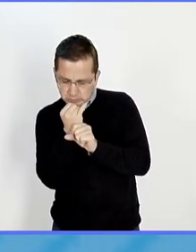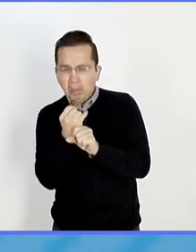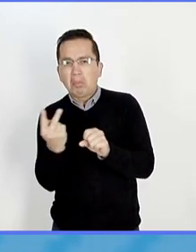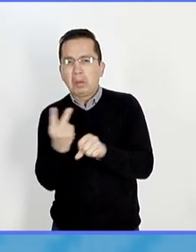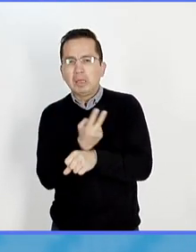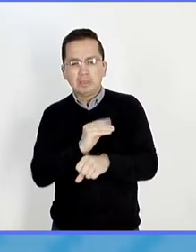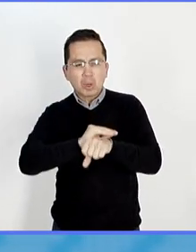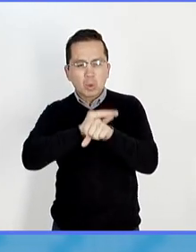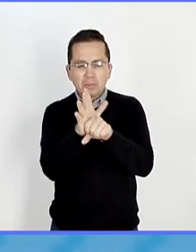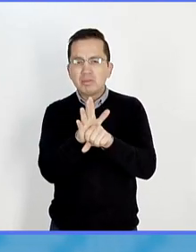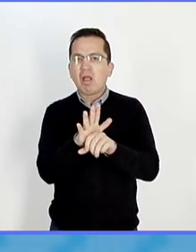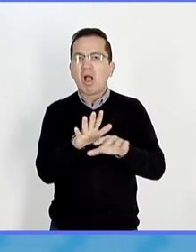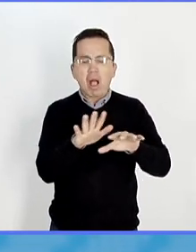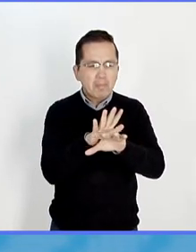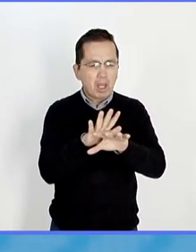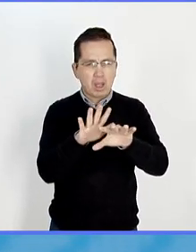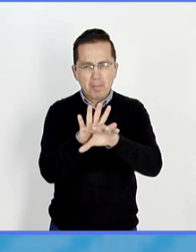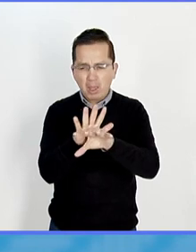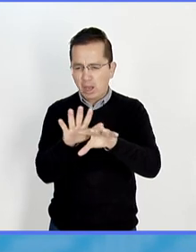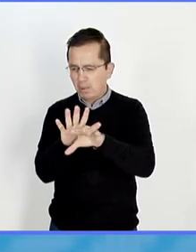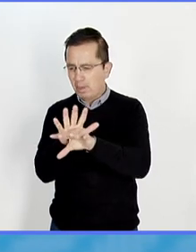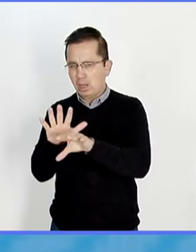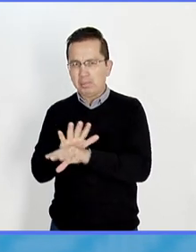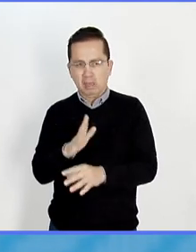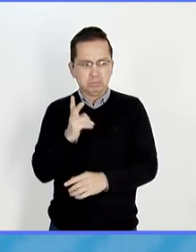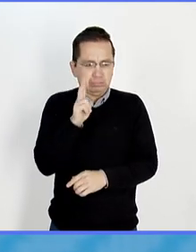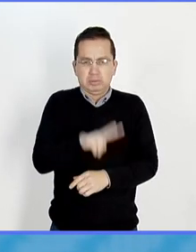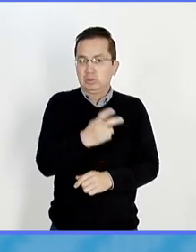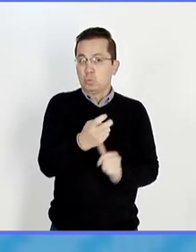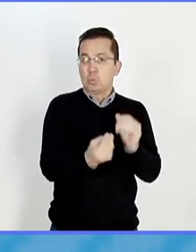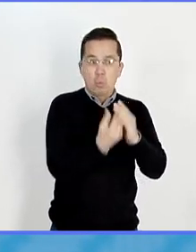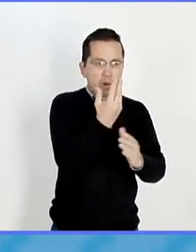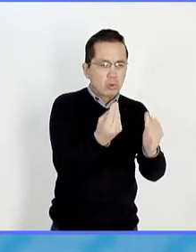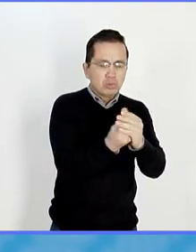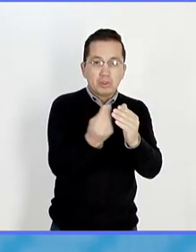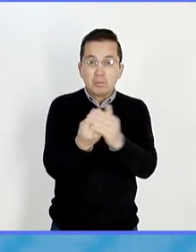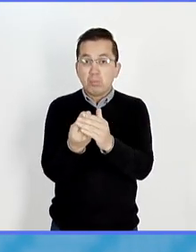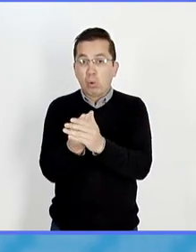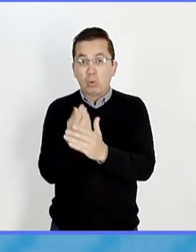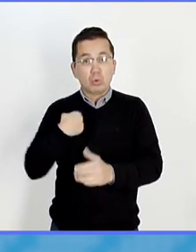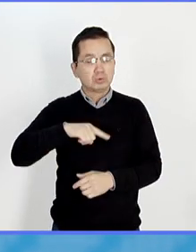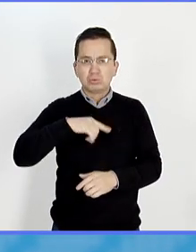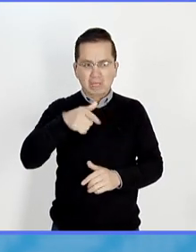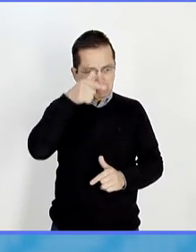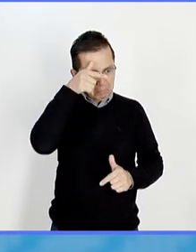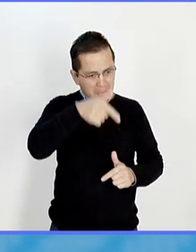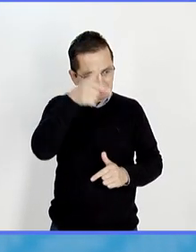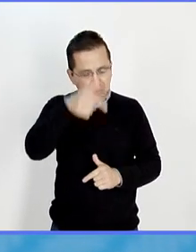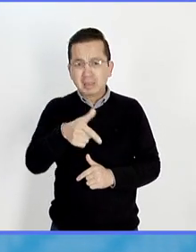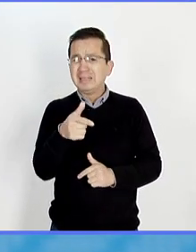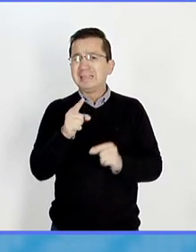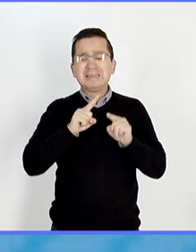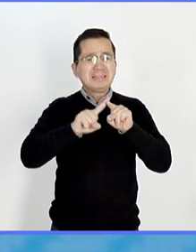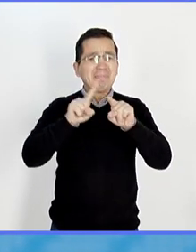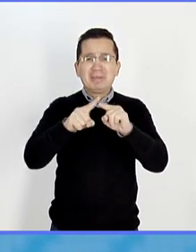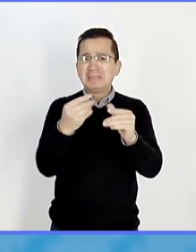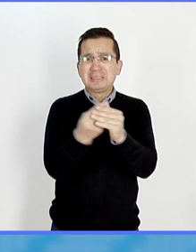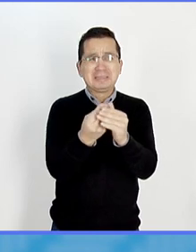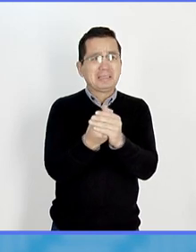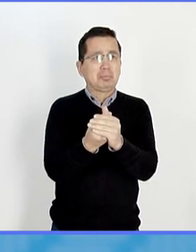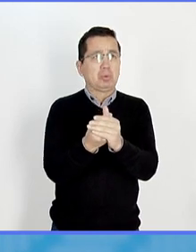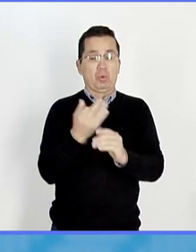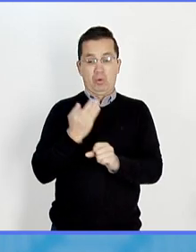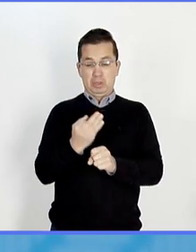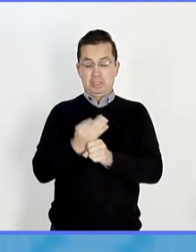podemos leer la información genética de los virus que están circulando y hemos encontrado varios. Ahorita hay una variante que se llama